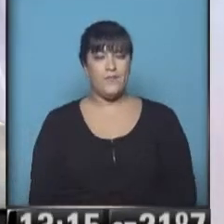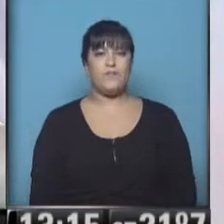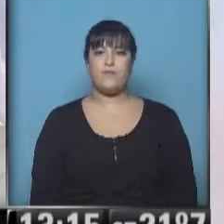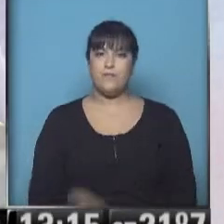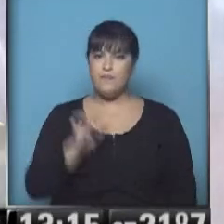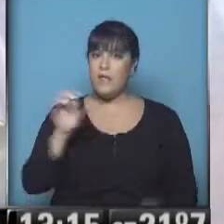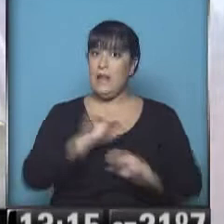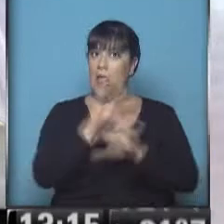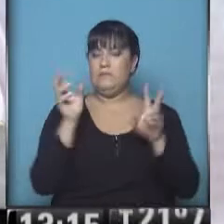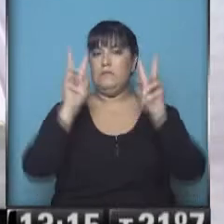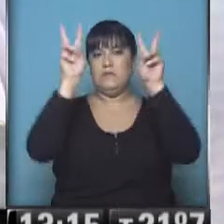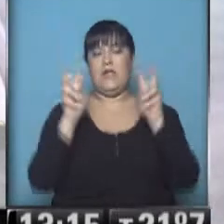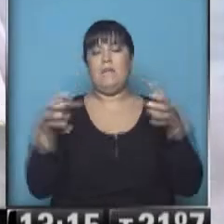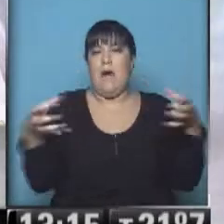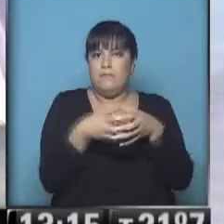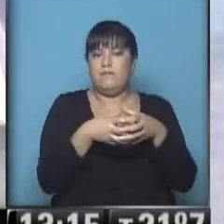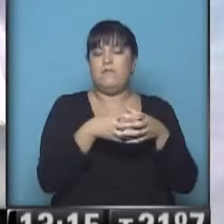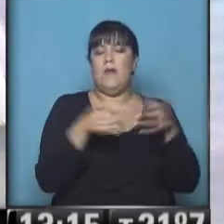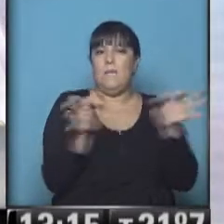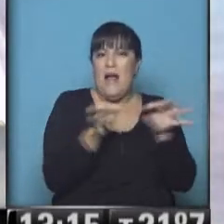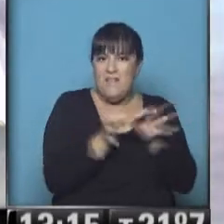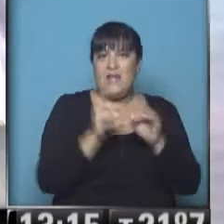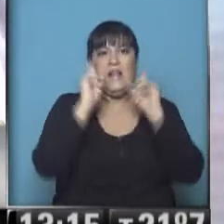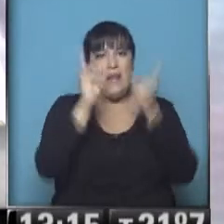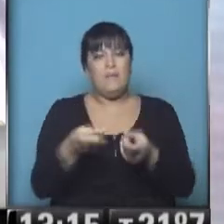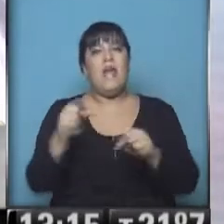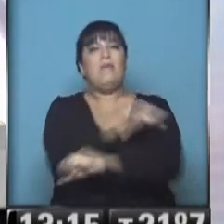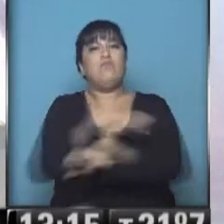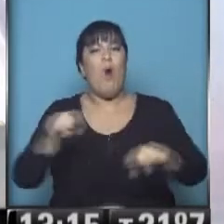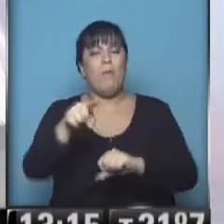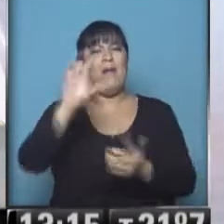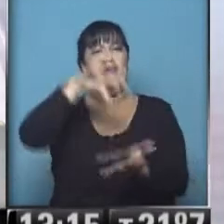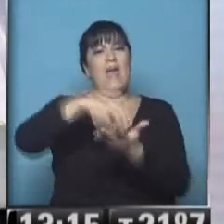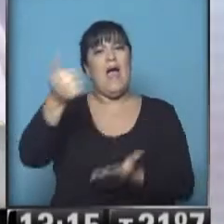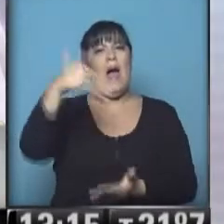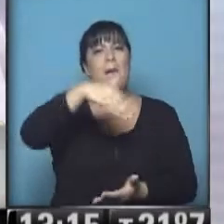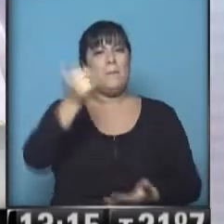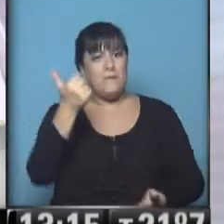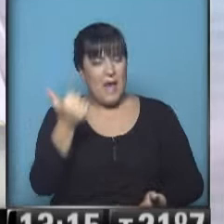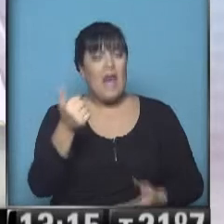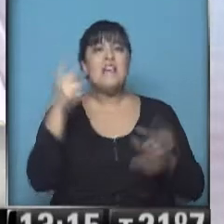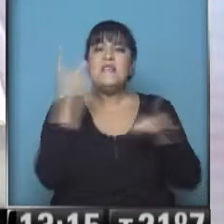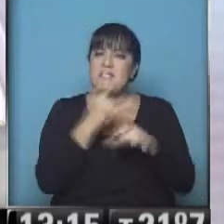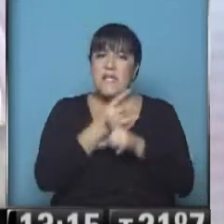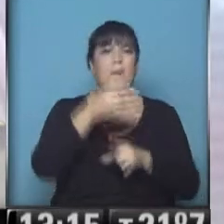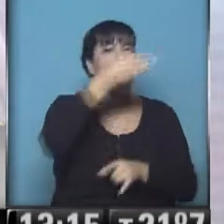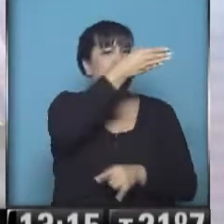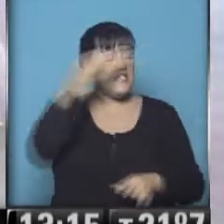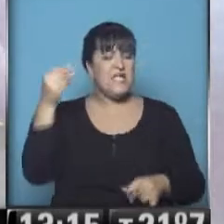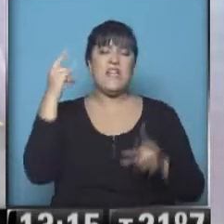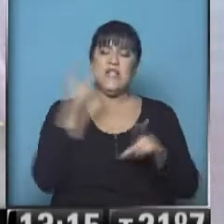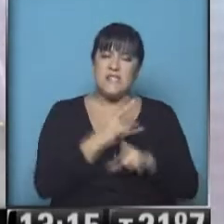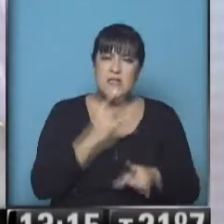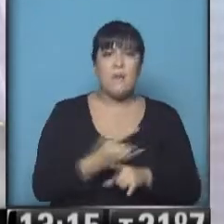Claro, Malvinas, AMIA, son los reclamos que siempre hace la Presidenta de la Nación, que siempre hace la República